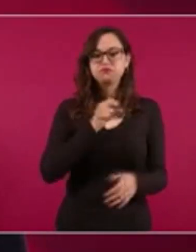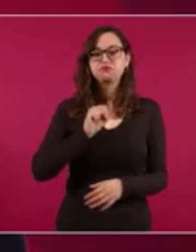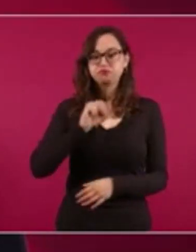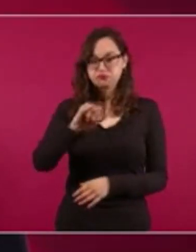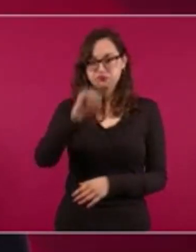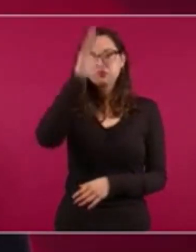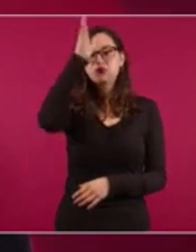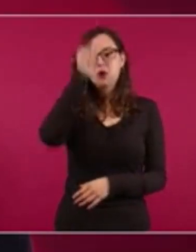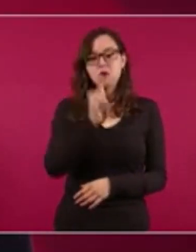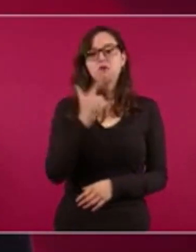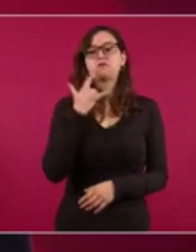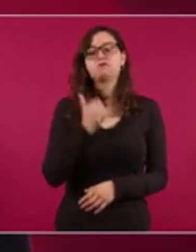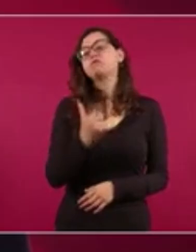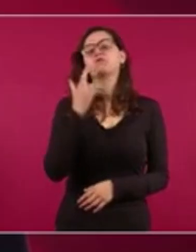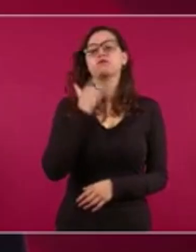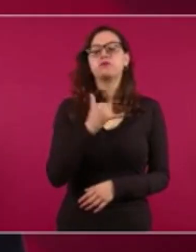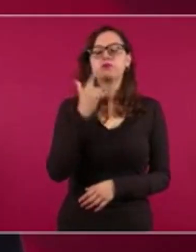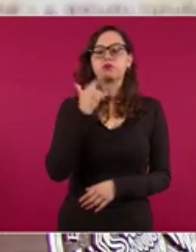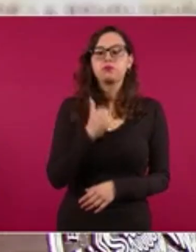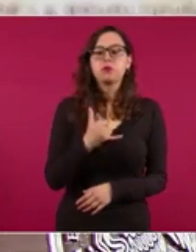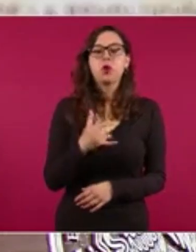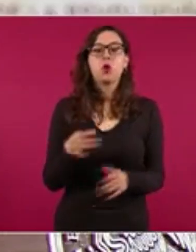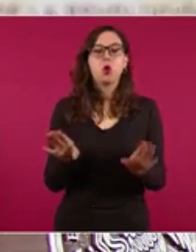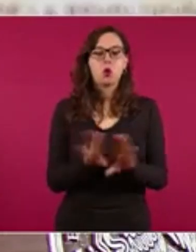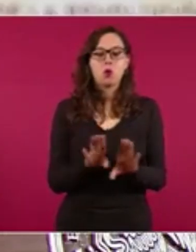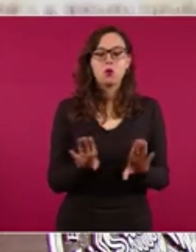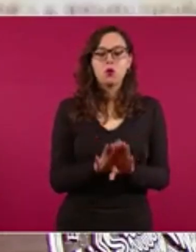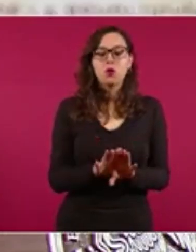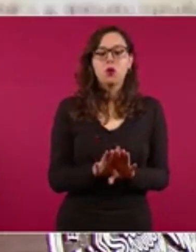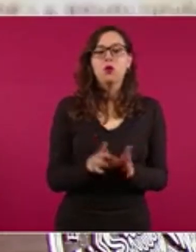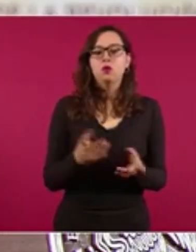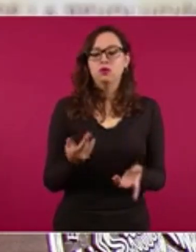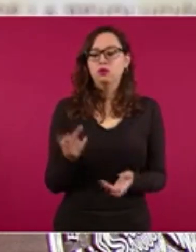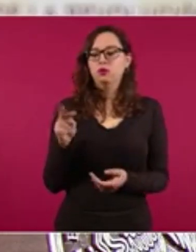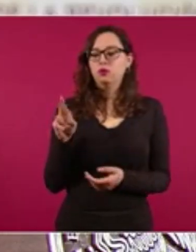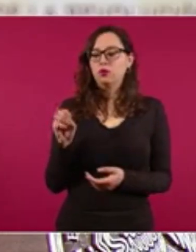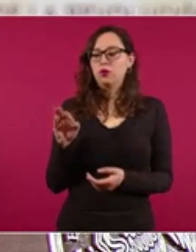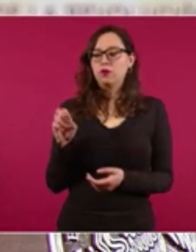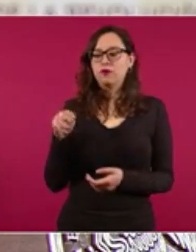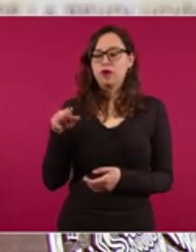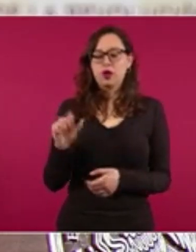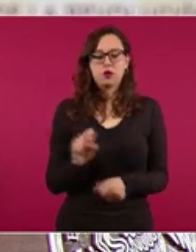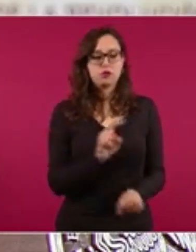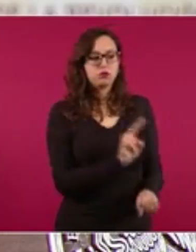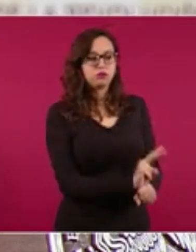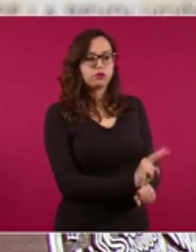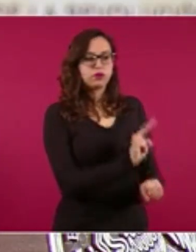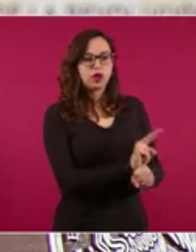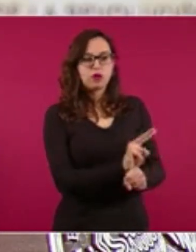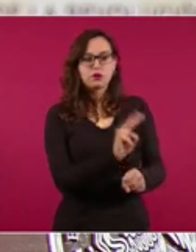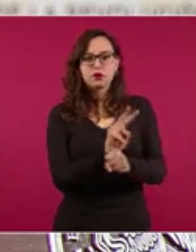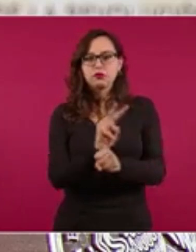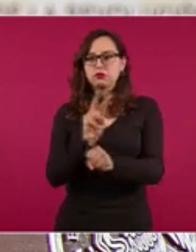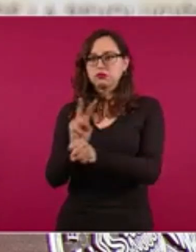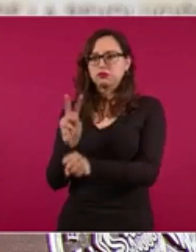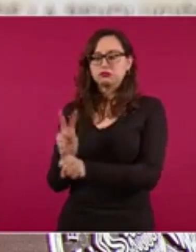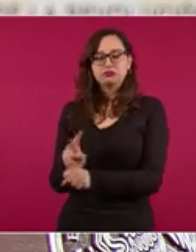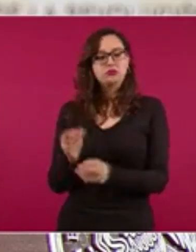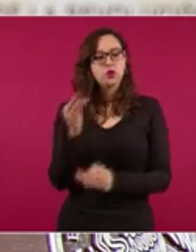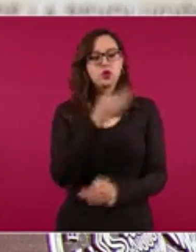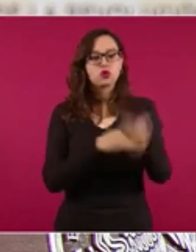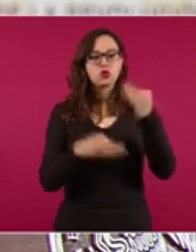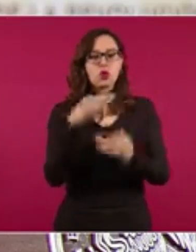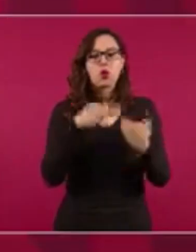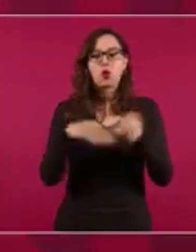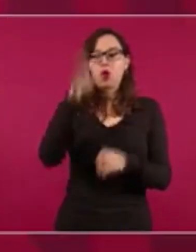la tarea de verificación de la Procuraduría Federal del Consumidor y en que dicha dependencia dependa, tenga